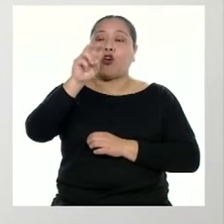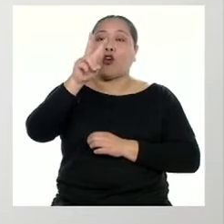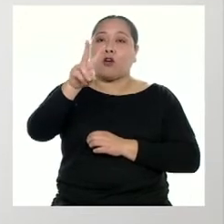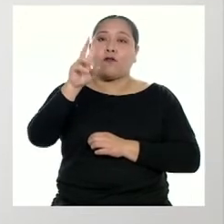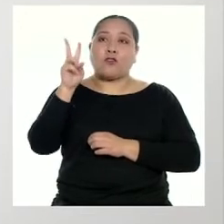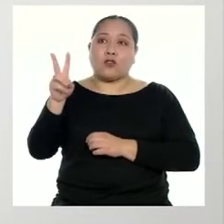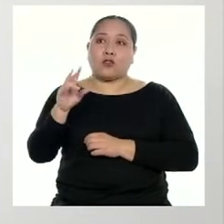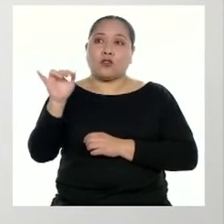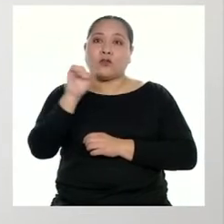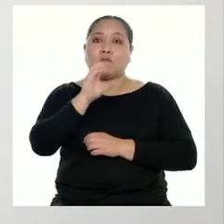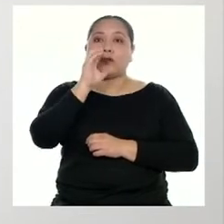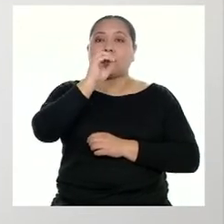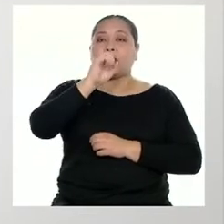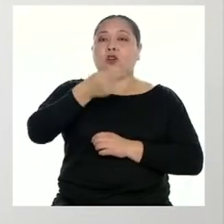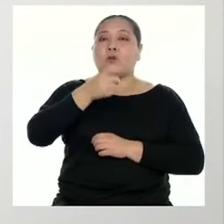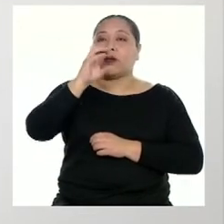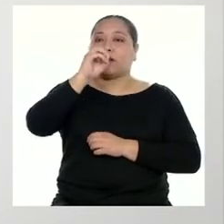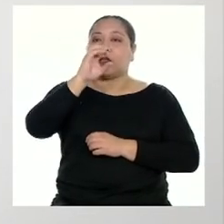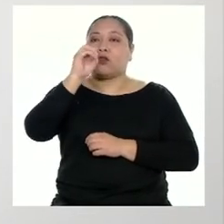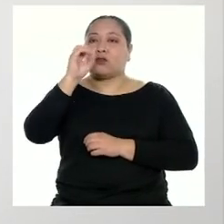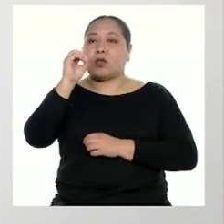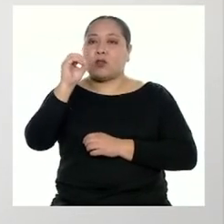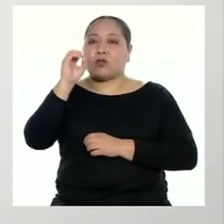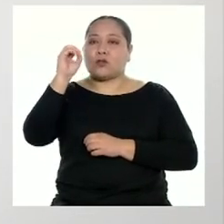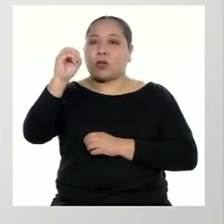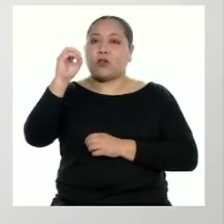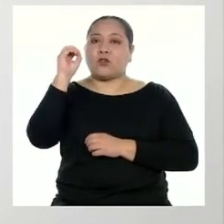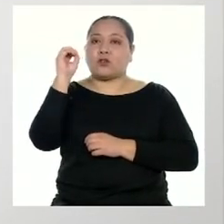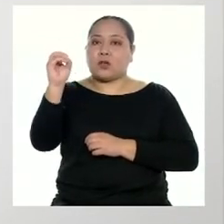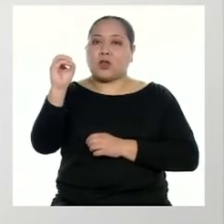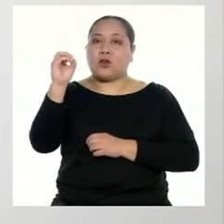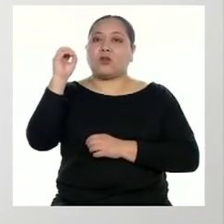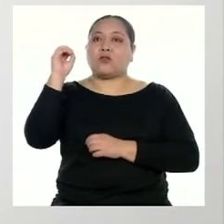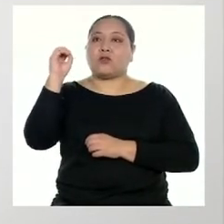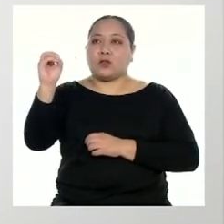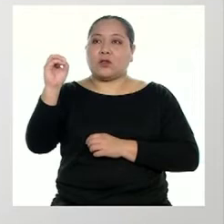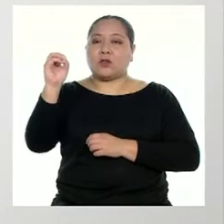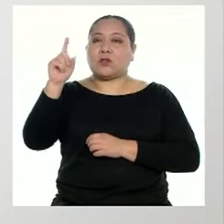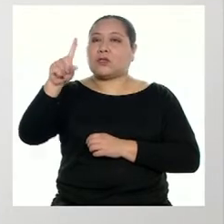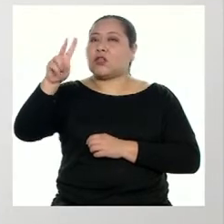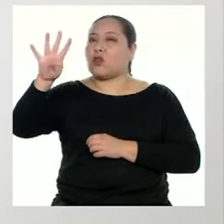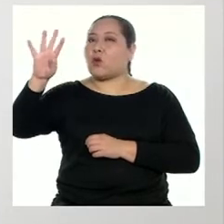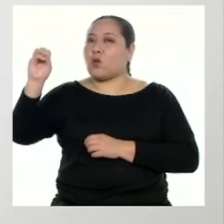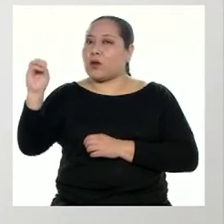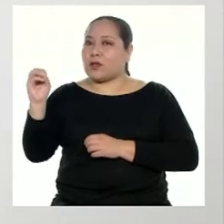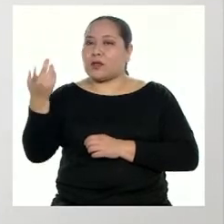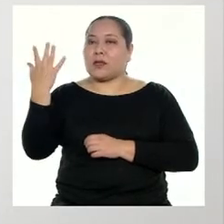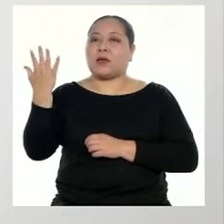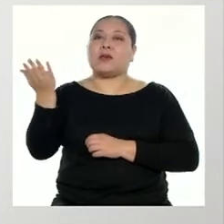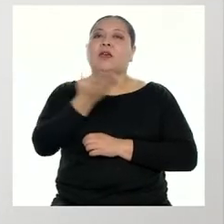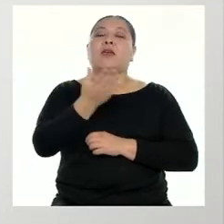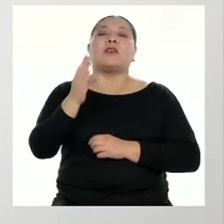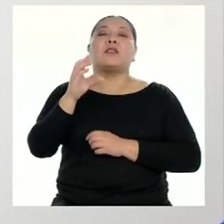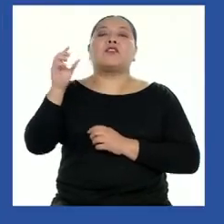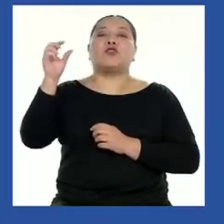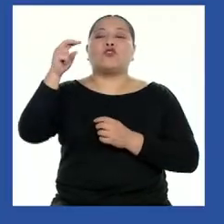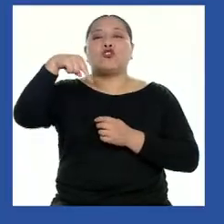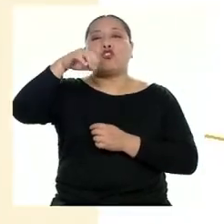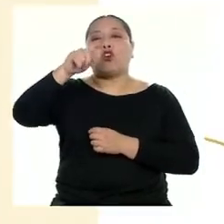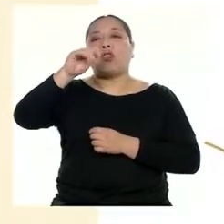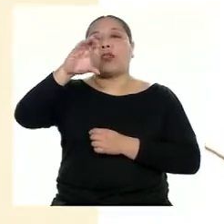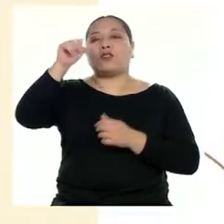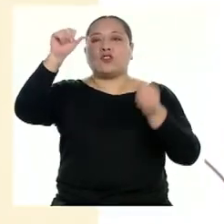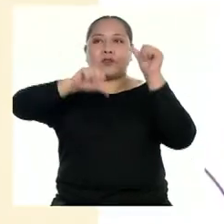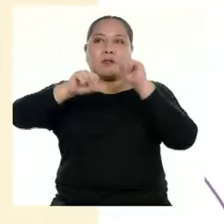,000000140 mediante notación científica.